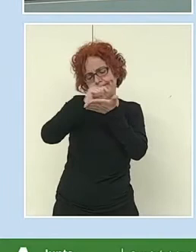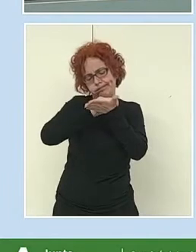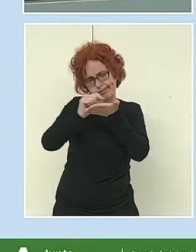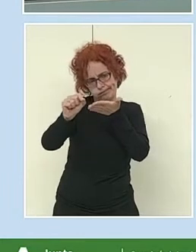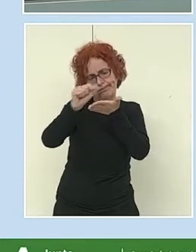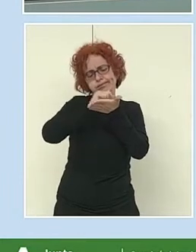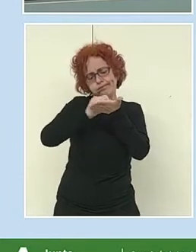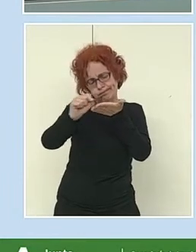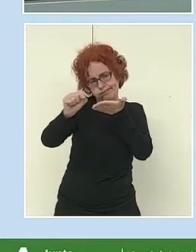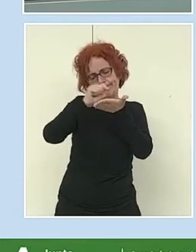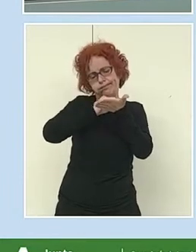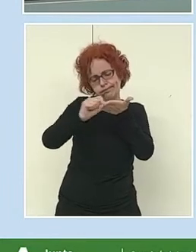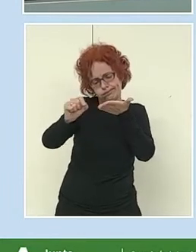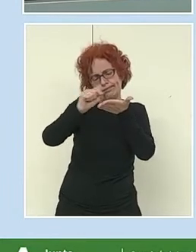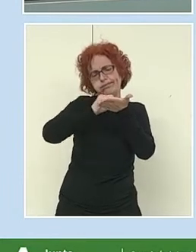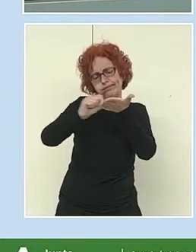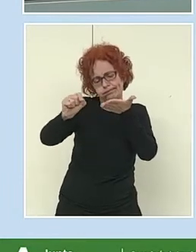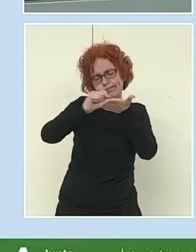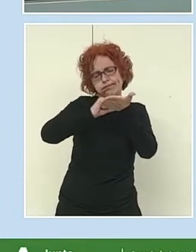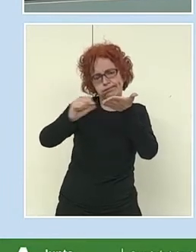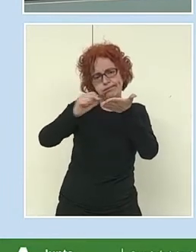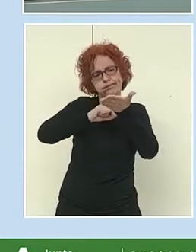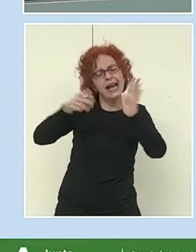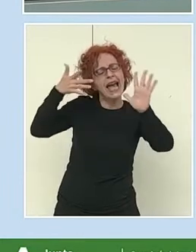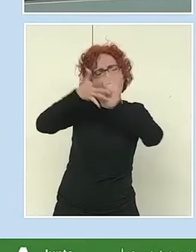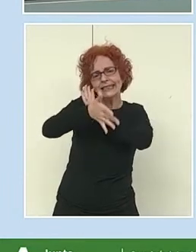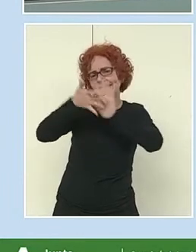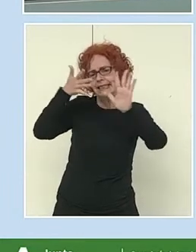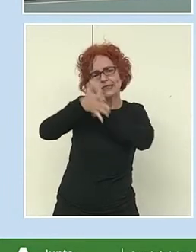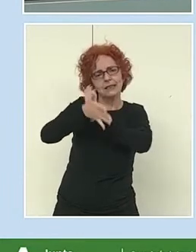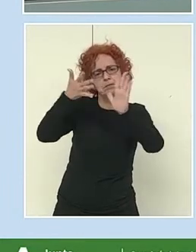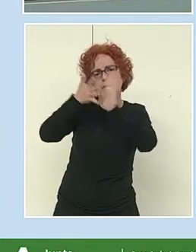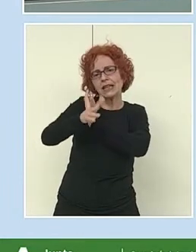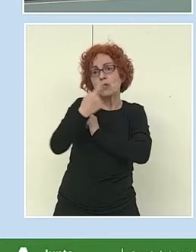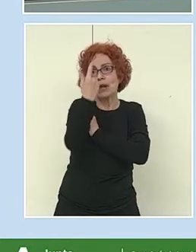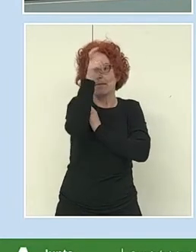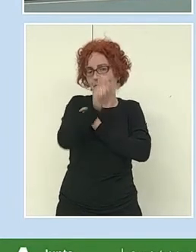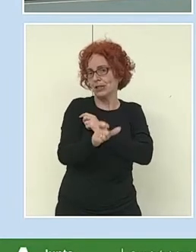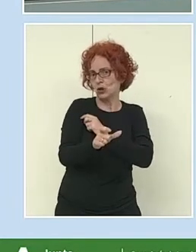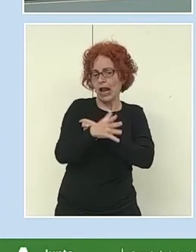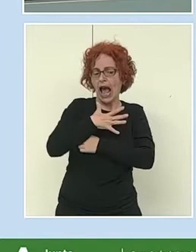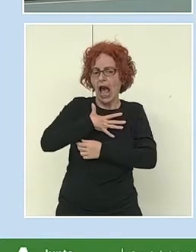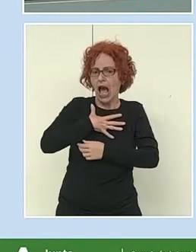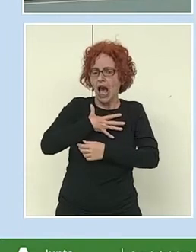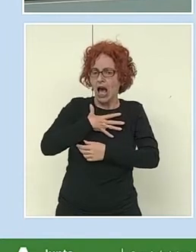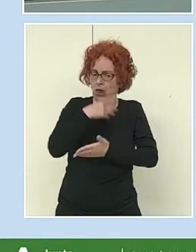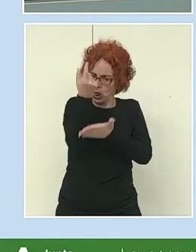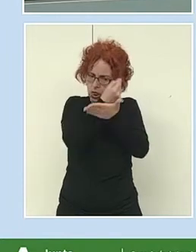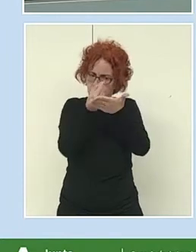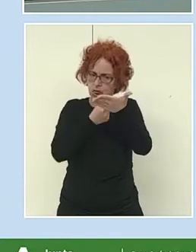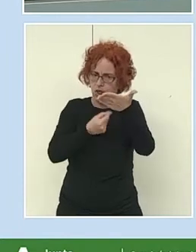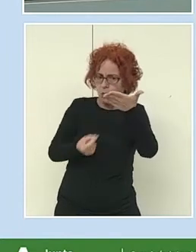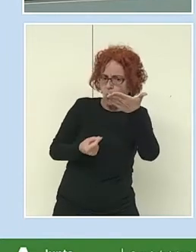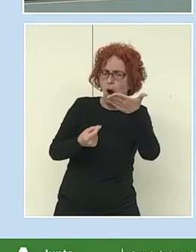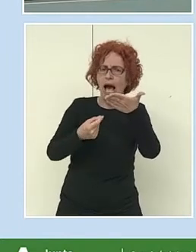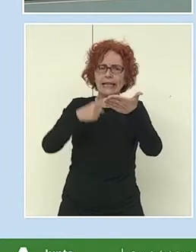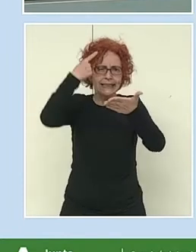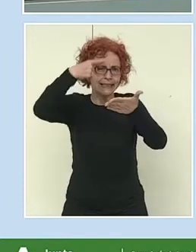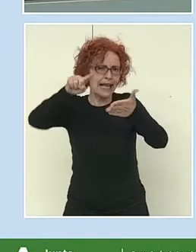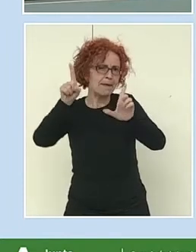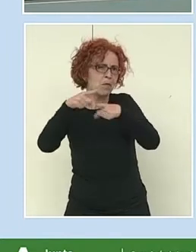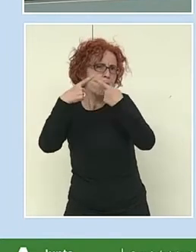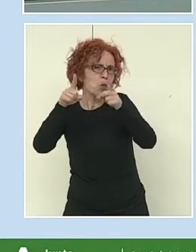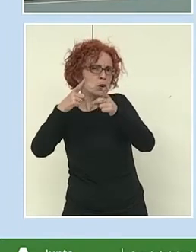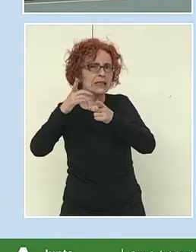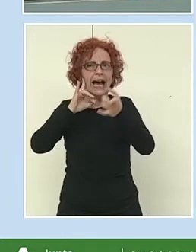desarrolle en qué va a consistir el videojuego. Alguien que tenga capacidad de dibujo o capacidad de aprender, ¿eh? Que tenga conocimientos de música, de